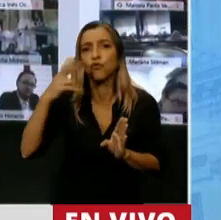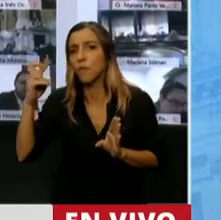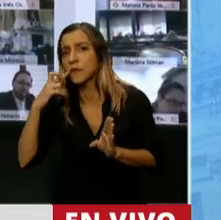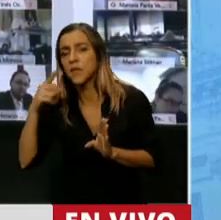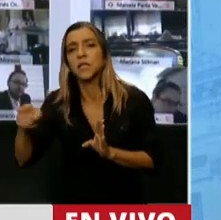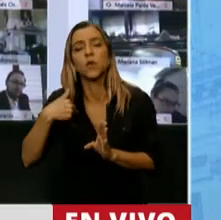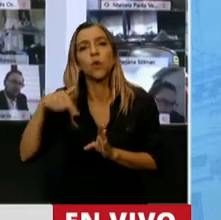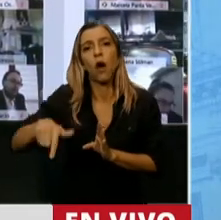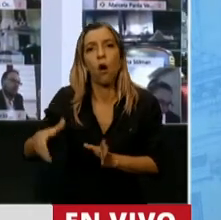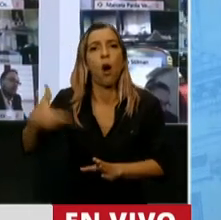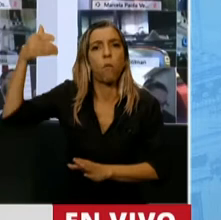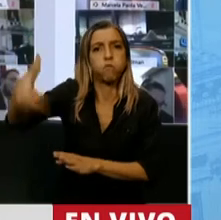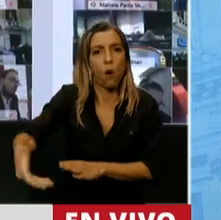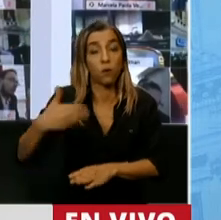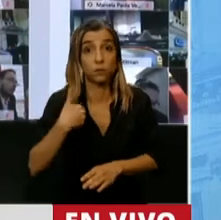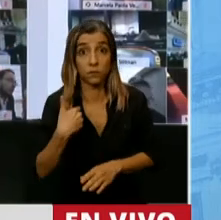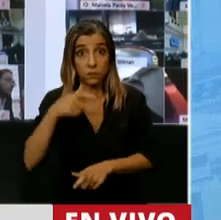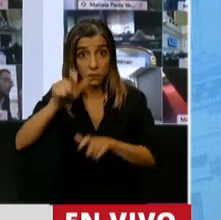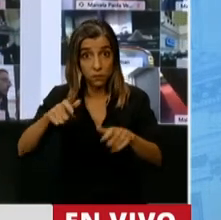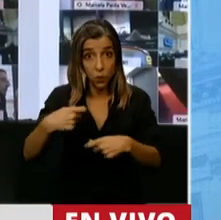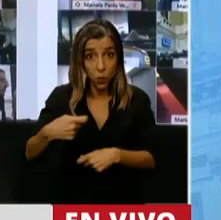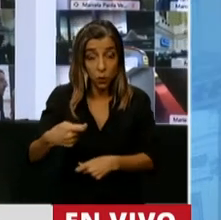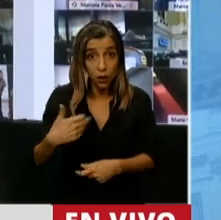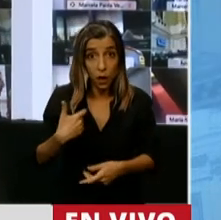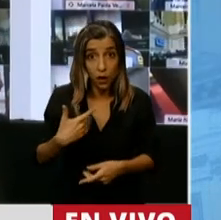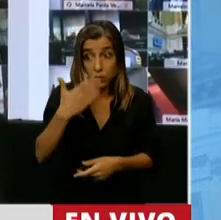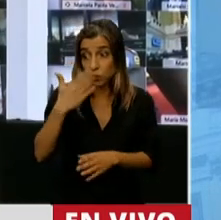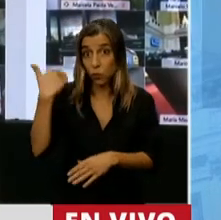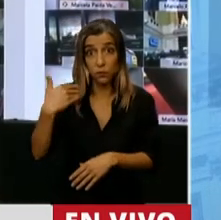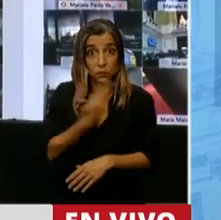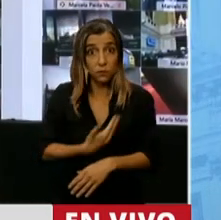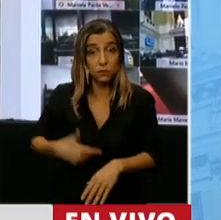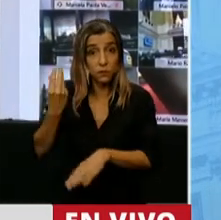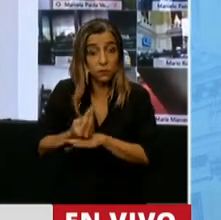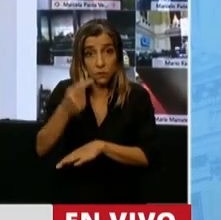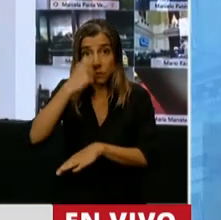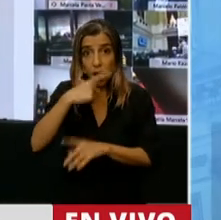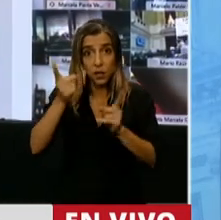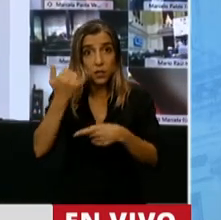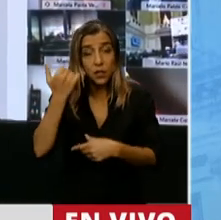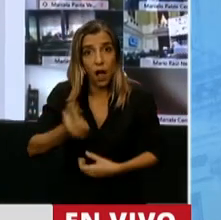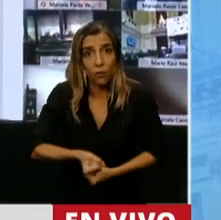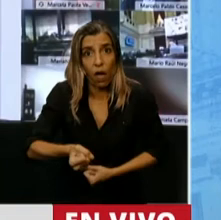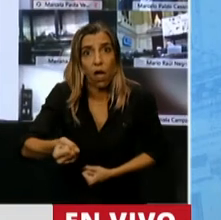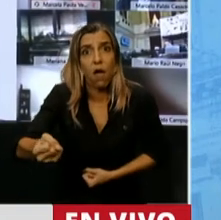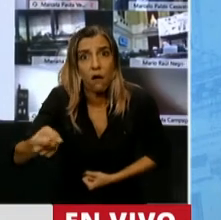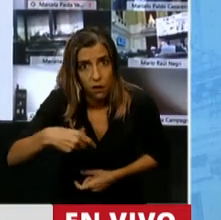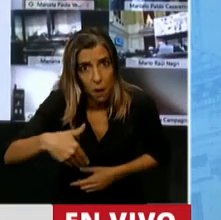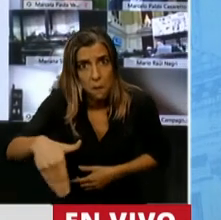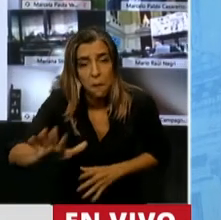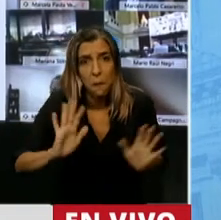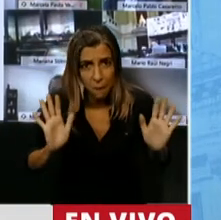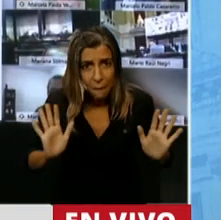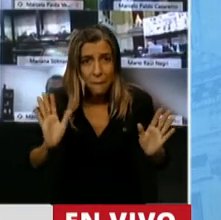Y a los jubilados que los vienen ajustando desde el gobierno de Macri y a la mayoría del pueblo con los